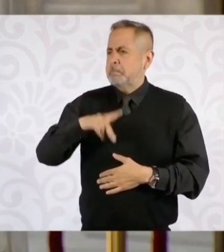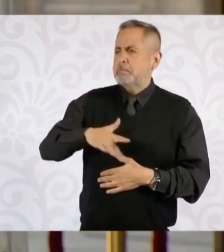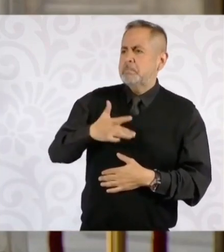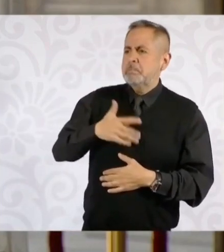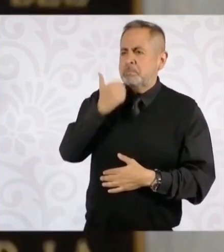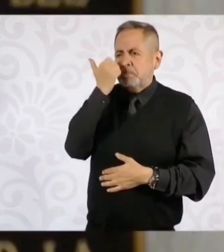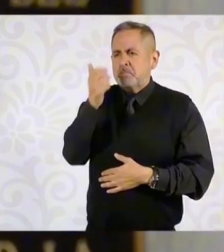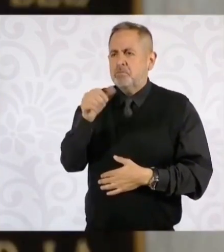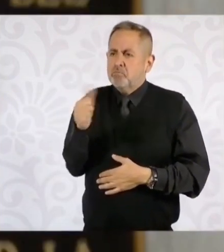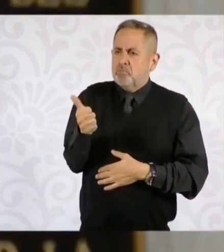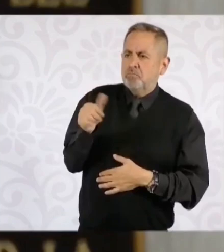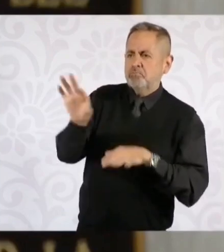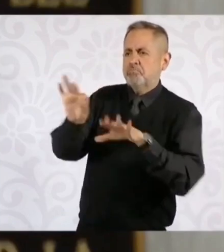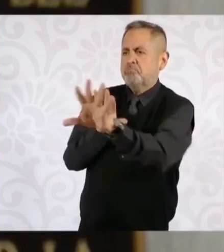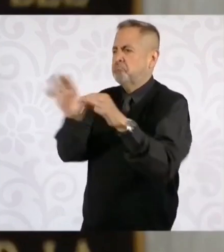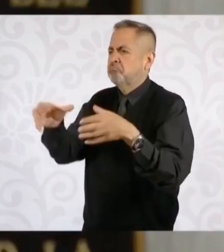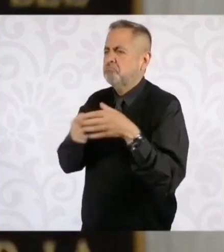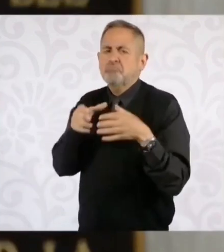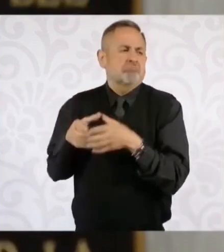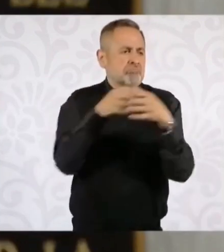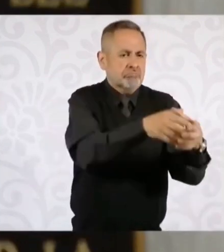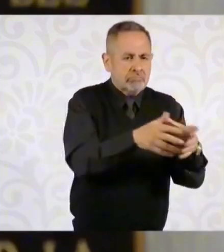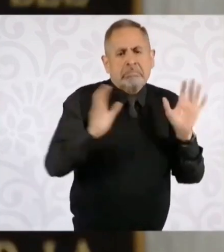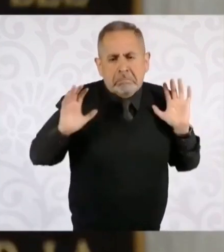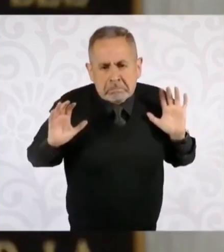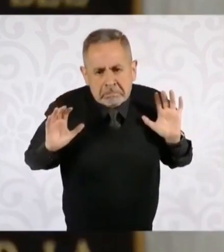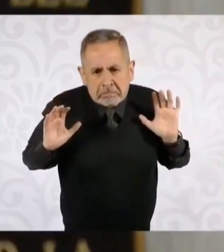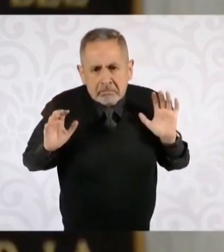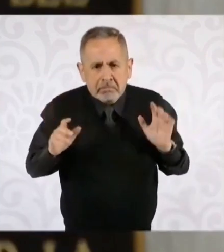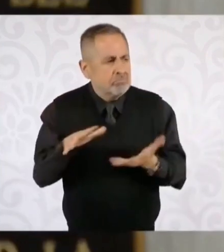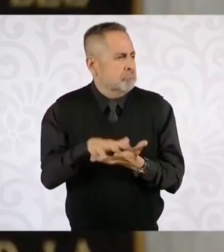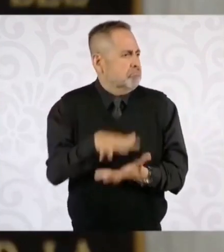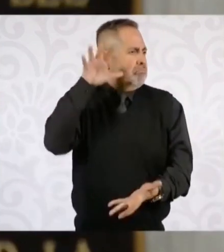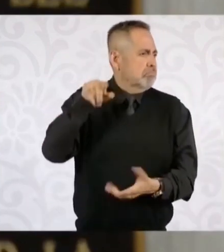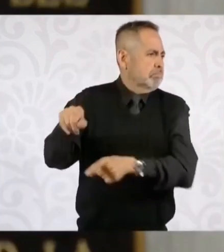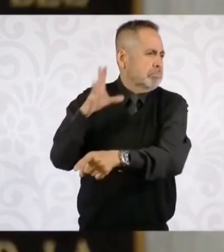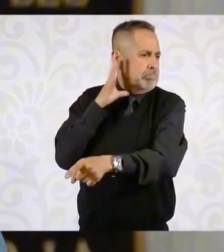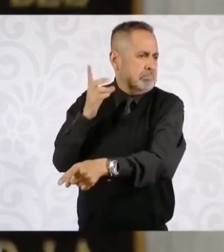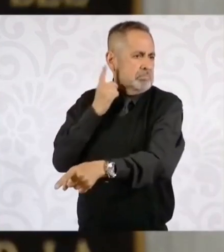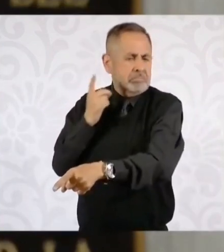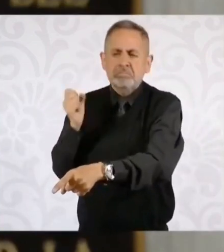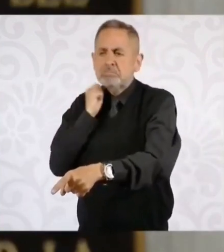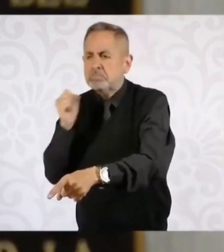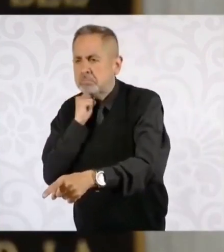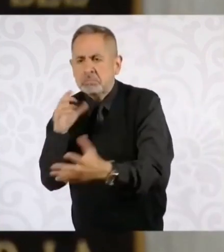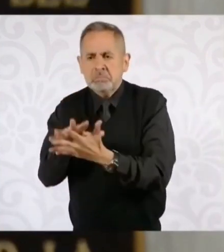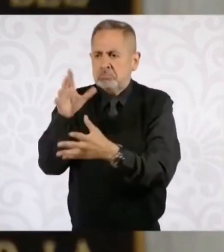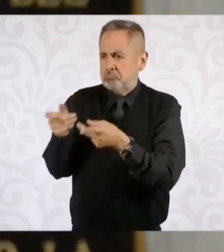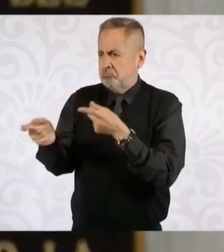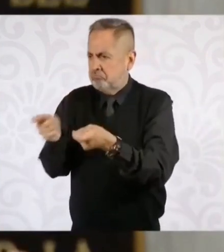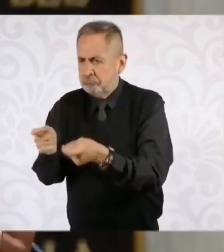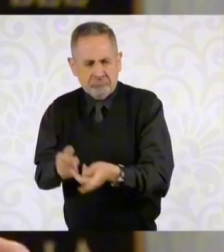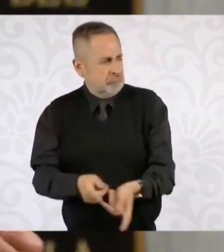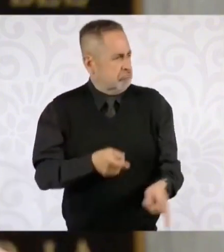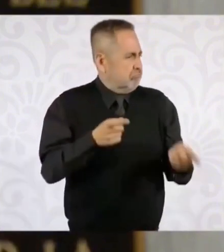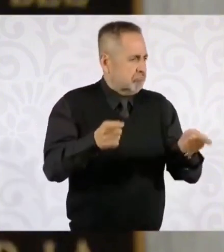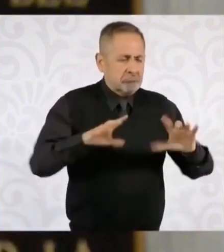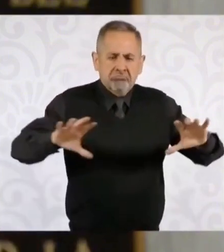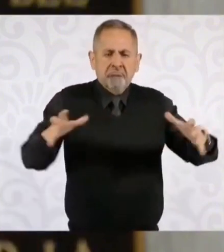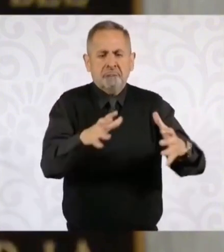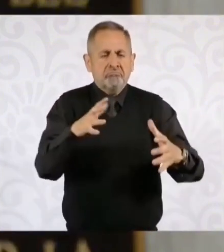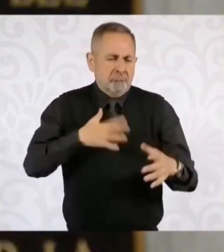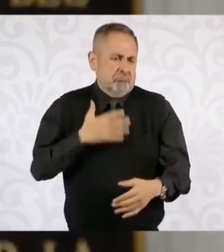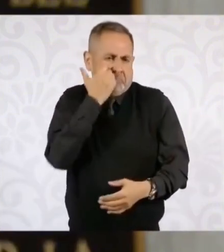ministros o ministras nuevas. Y teniendo mayoría en la Cámara de Senadores, pues teníamos la certeza de quién